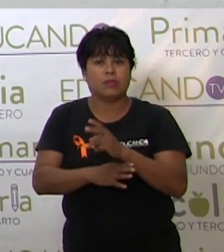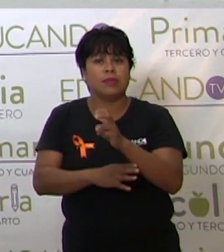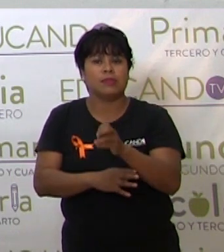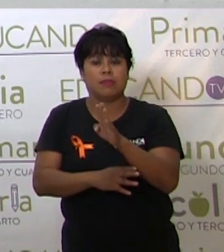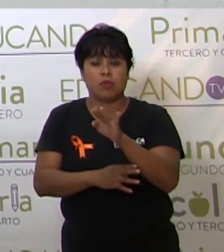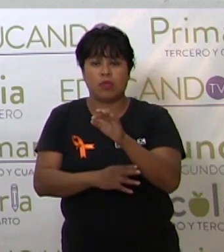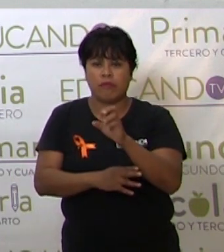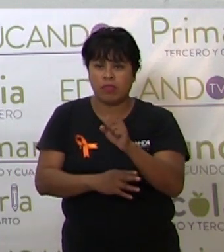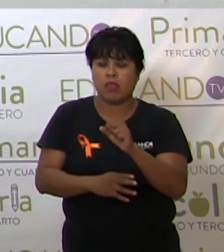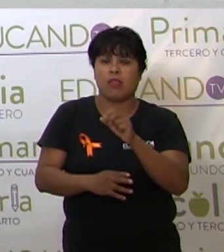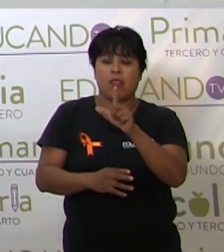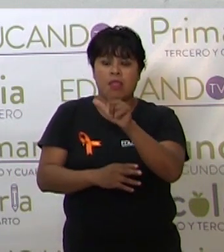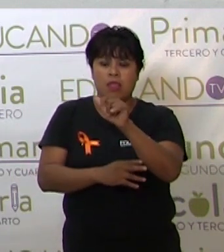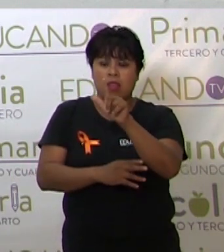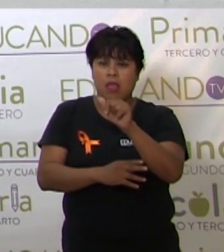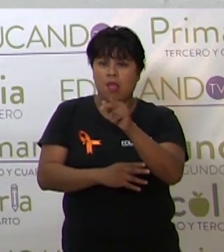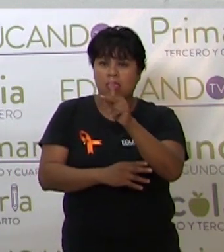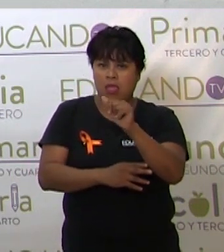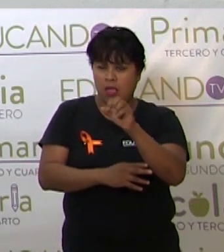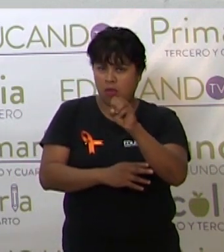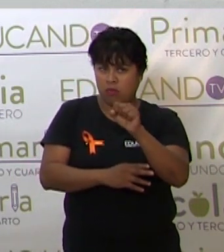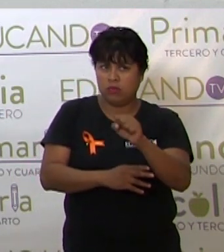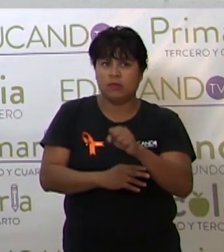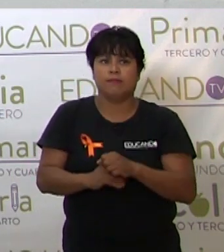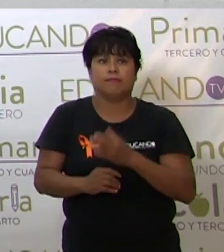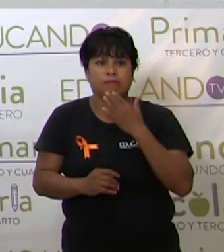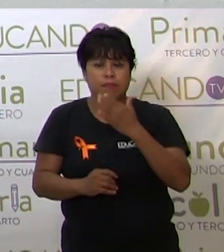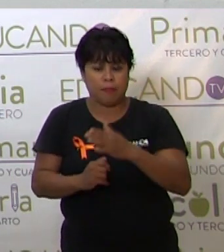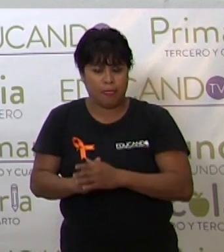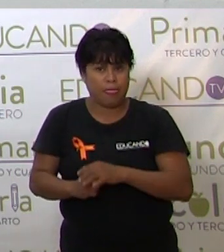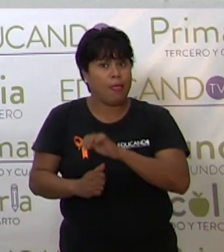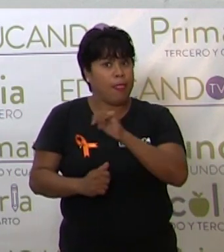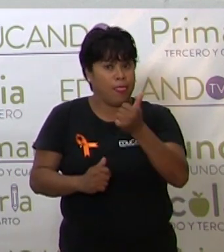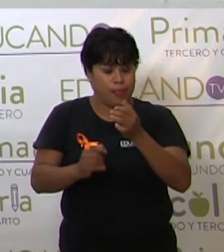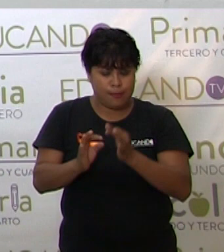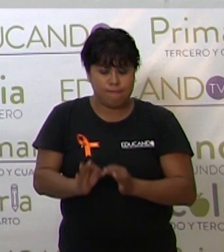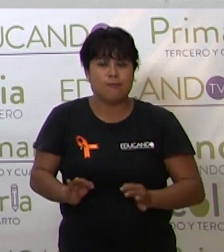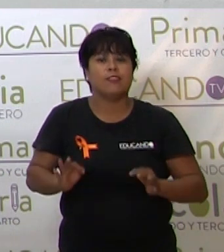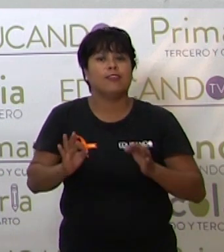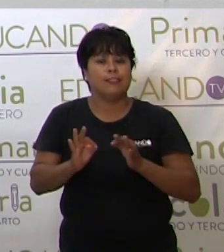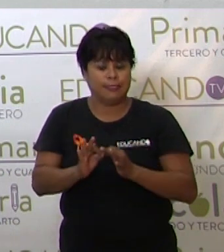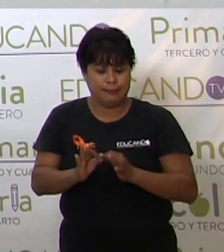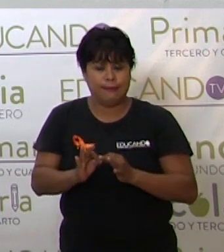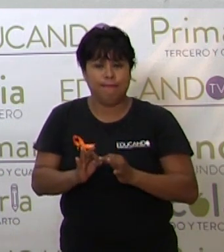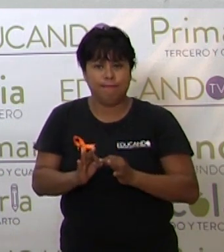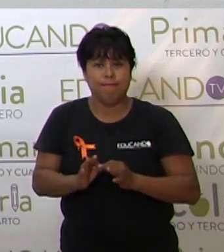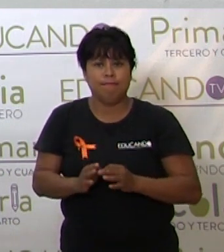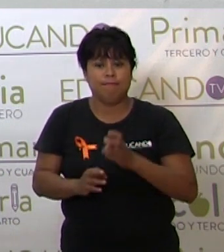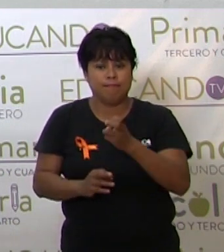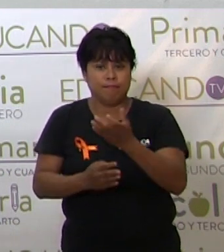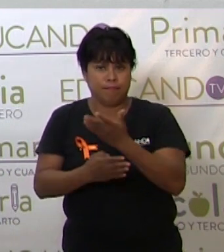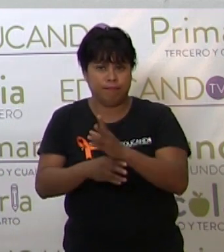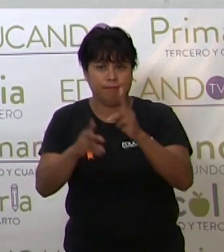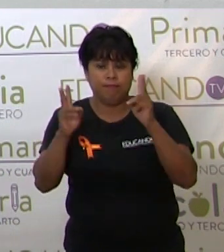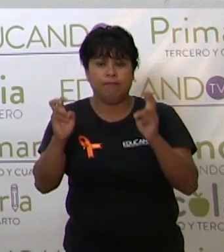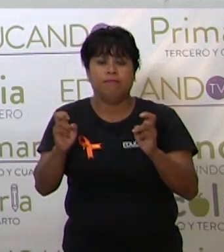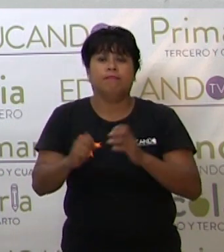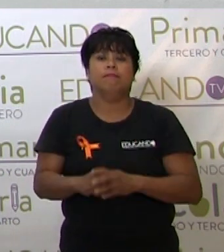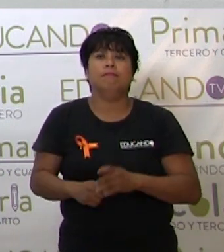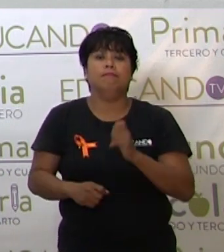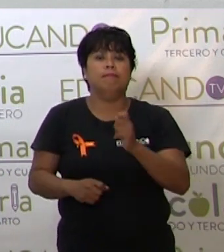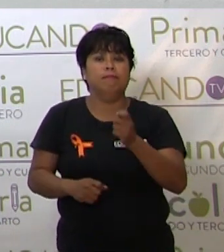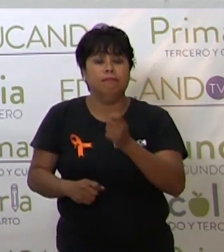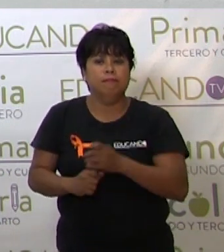de Lila Downs. Bien, otro punto importante del tema fue